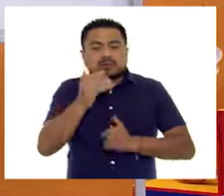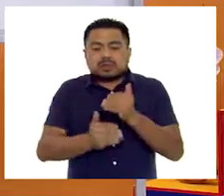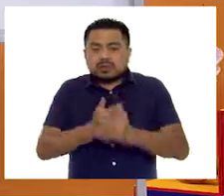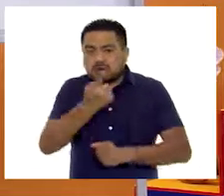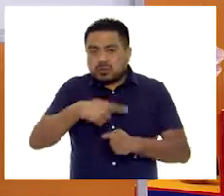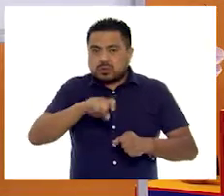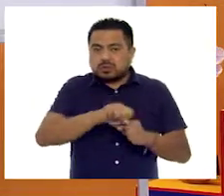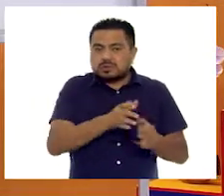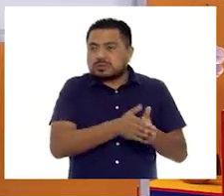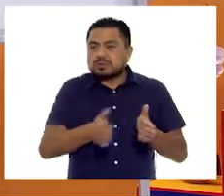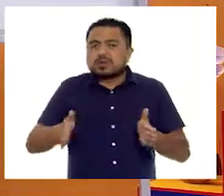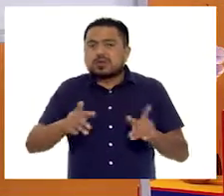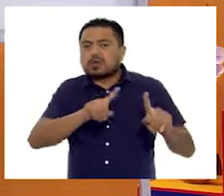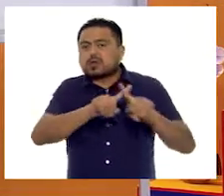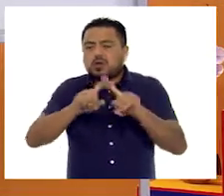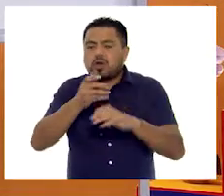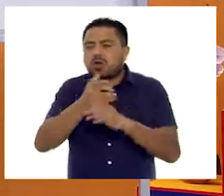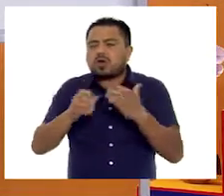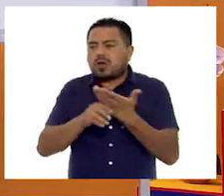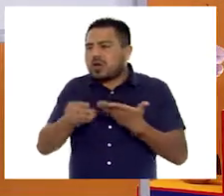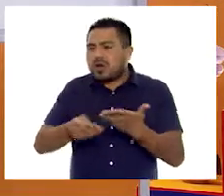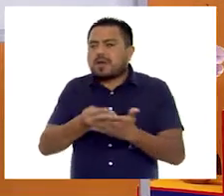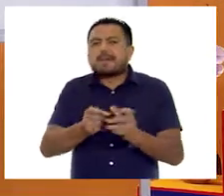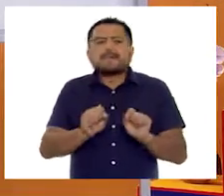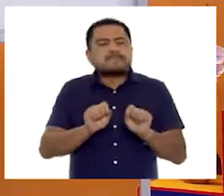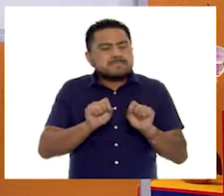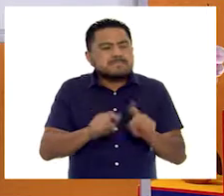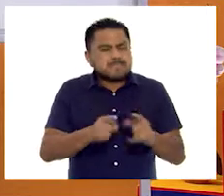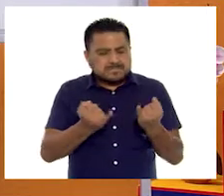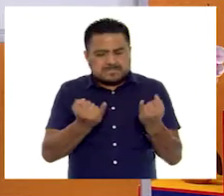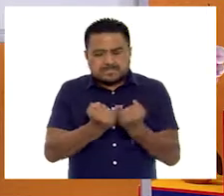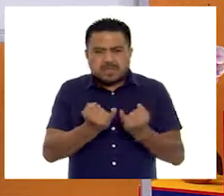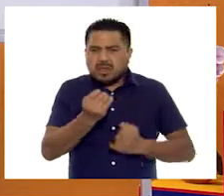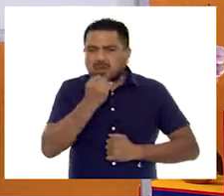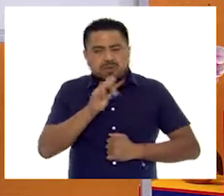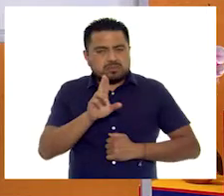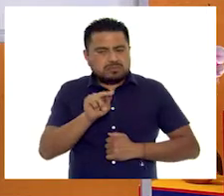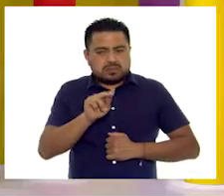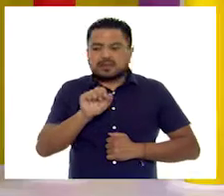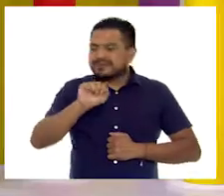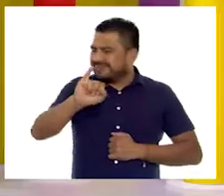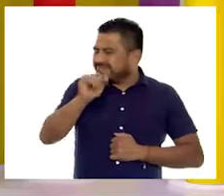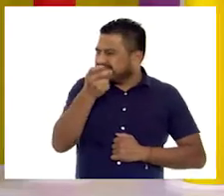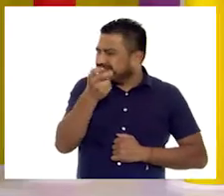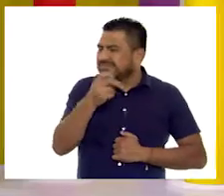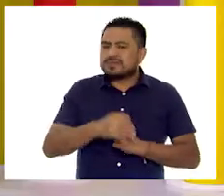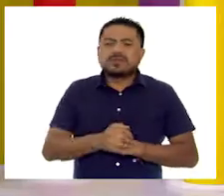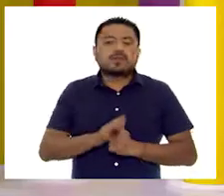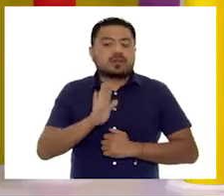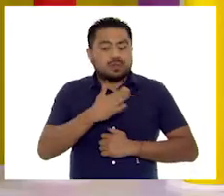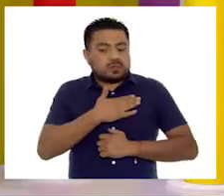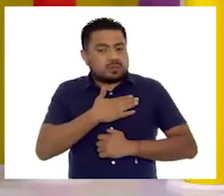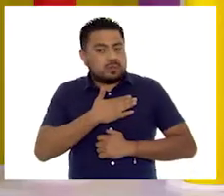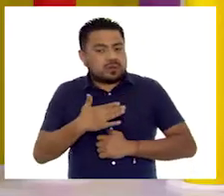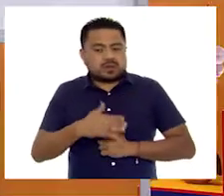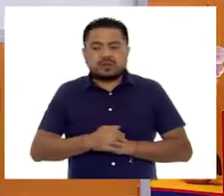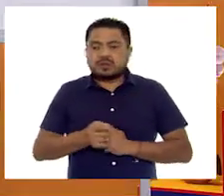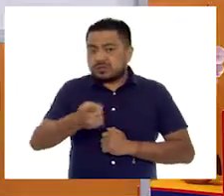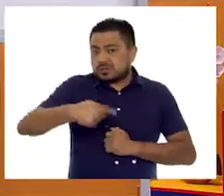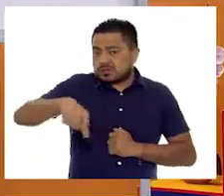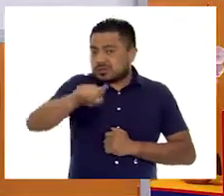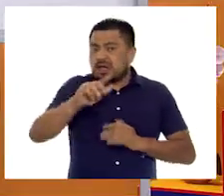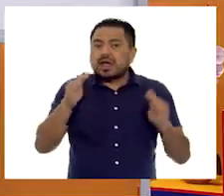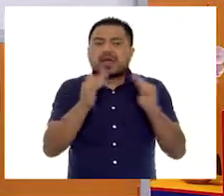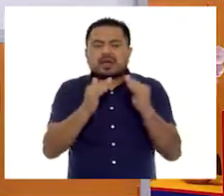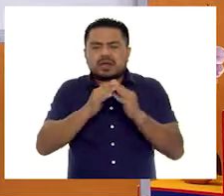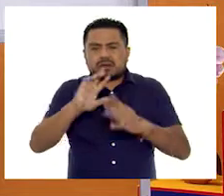semana ella te mandaba diferentes cosas para que no repitieras el alimento en el mismo día, ¿verdad? Exactamente. Y bueno, ¿ustedes en